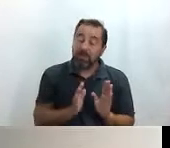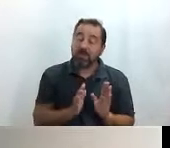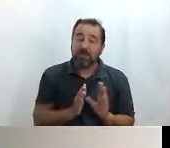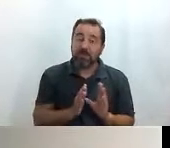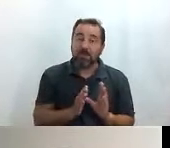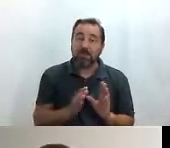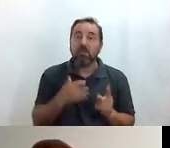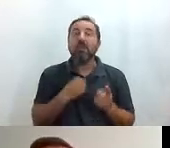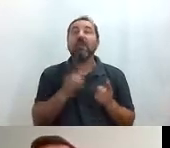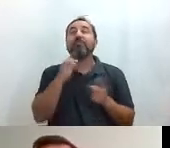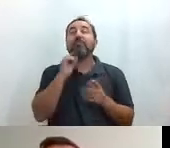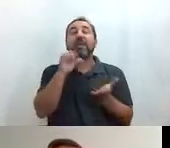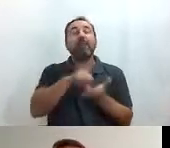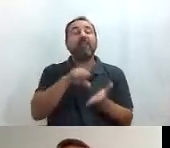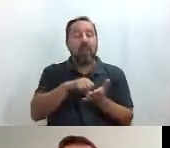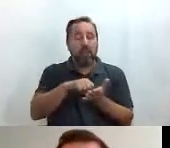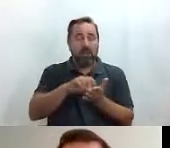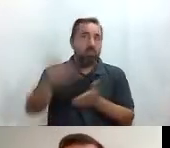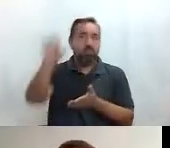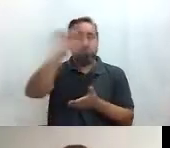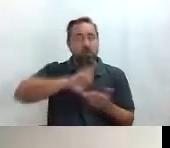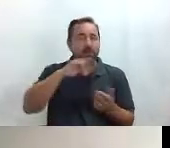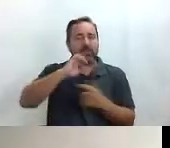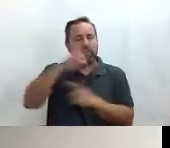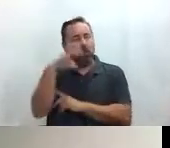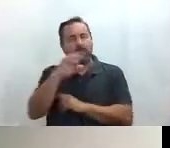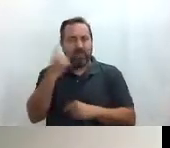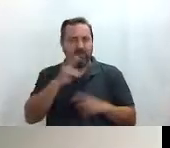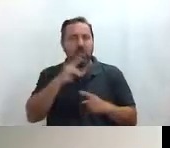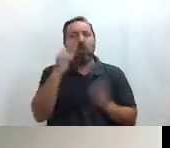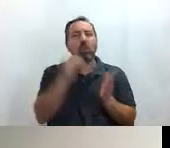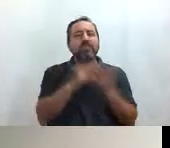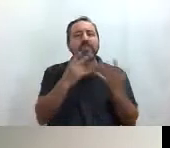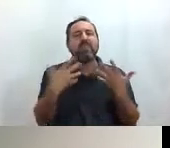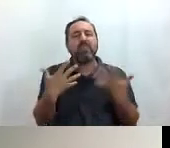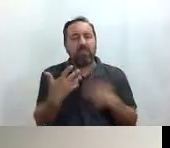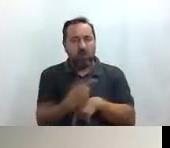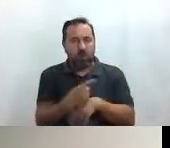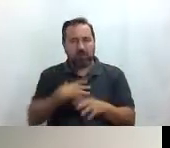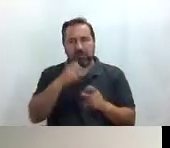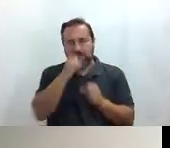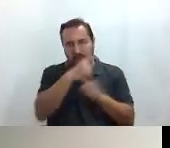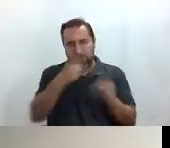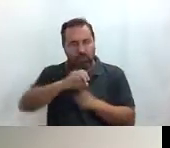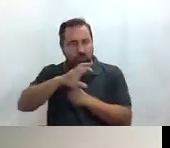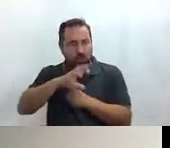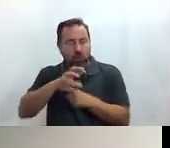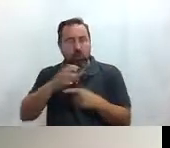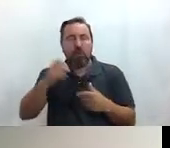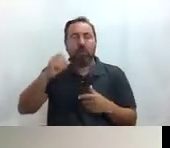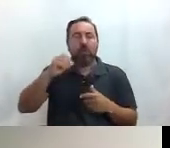capital de Europa más soleada. Es decir, tenemos 2.710 horas de sol al año. Pues somos